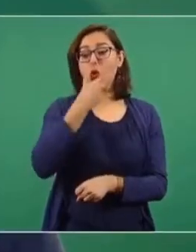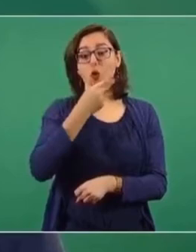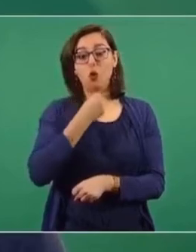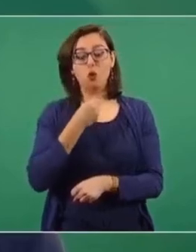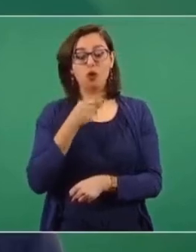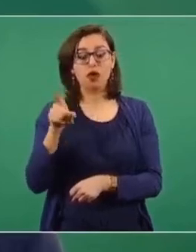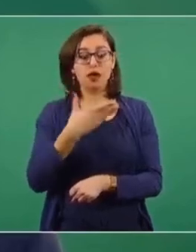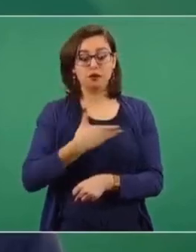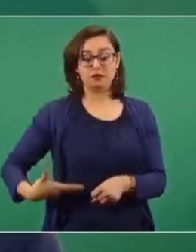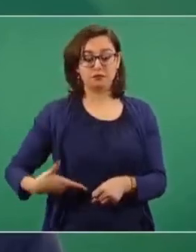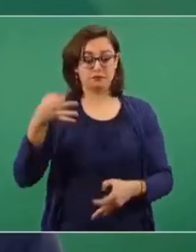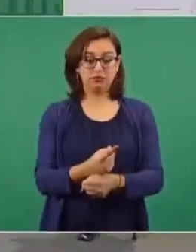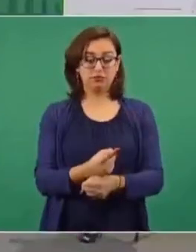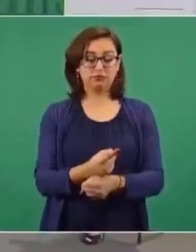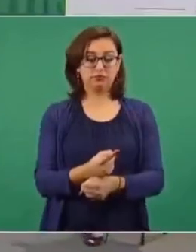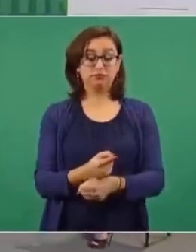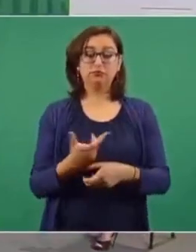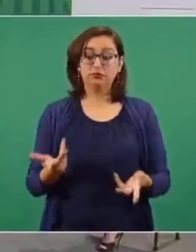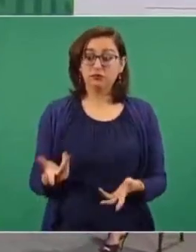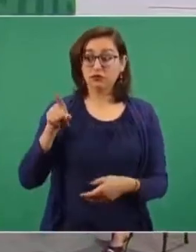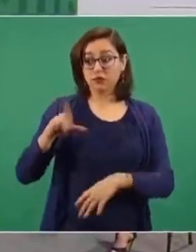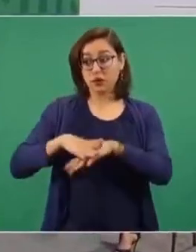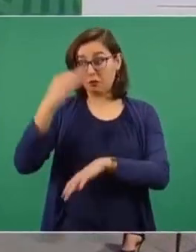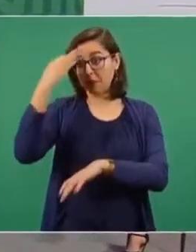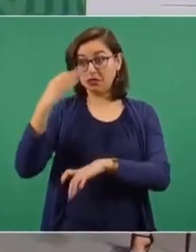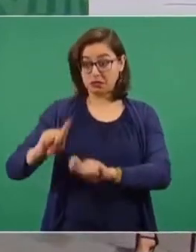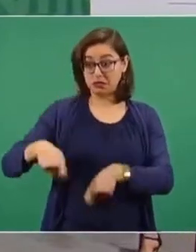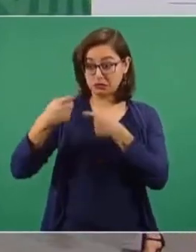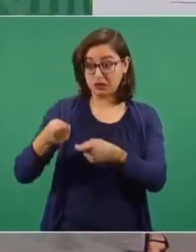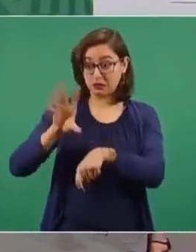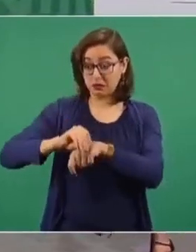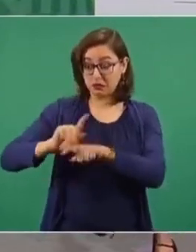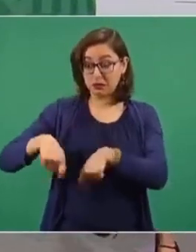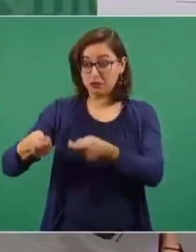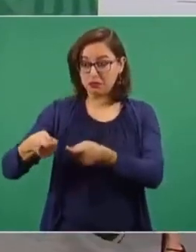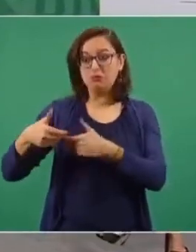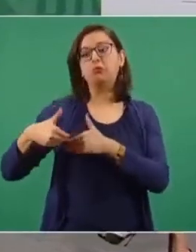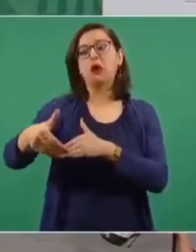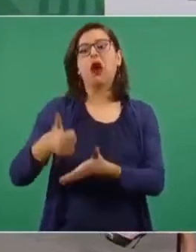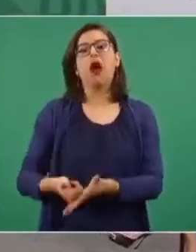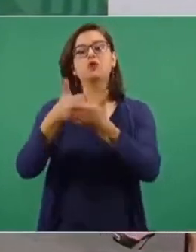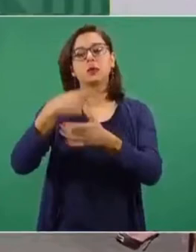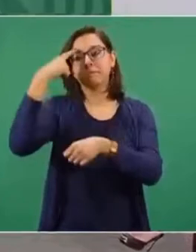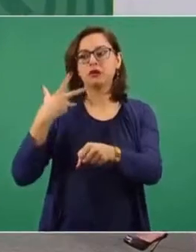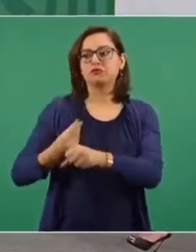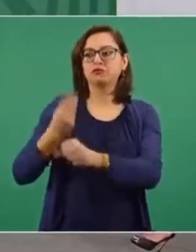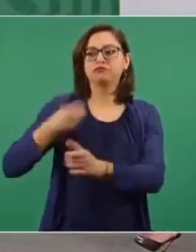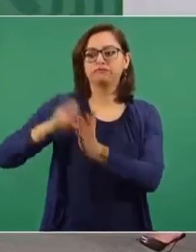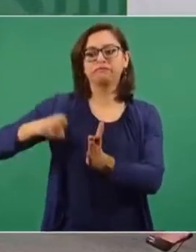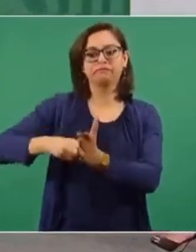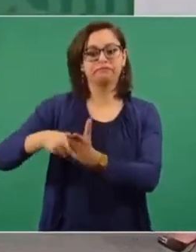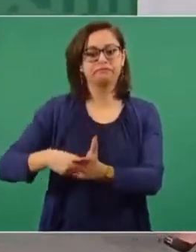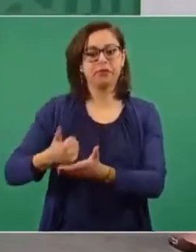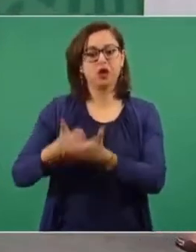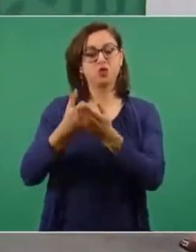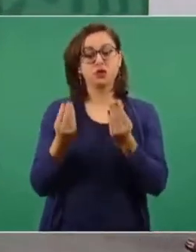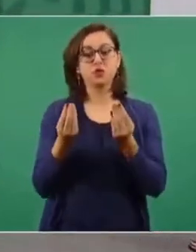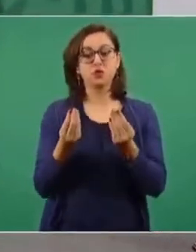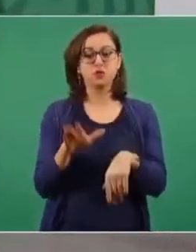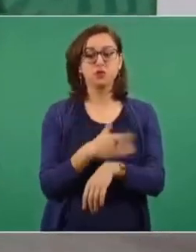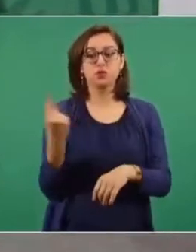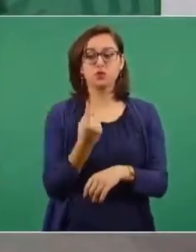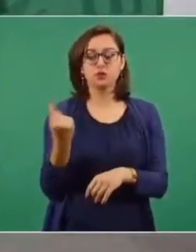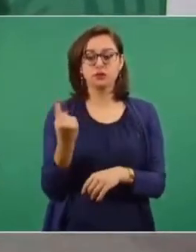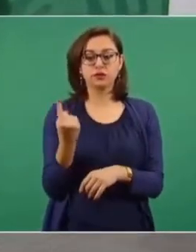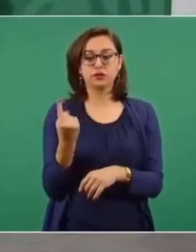íntegro, honesto, que ayudaría mucho en la renovación del Poder Judicial, porque